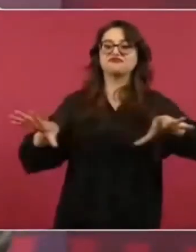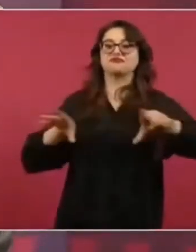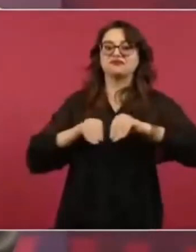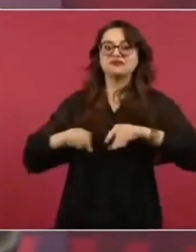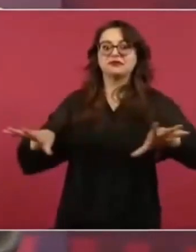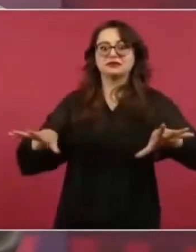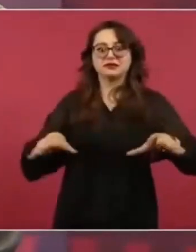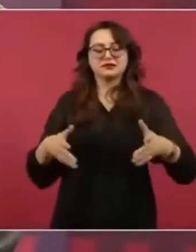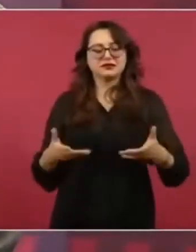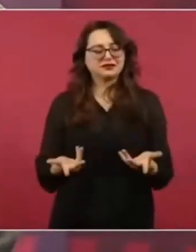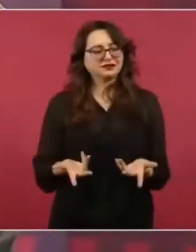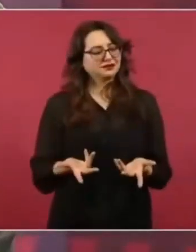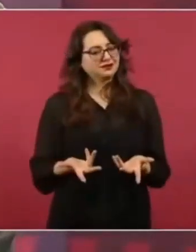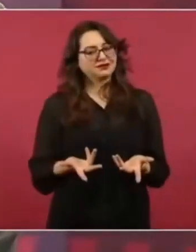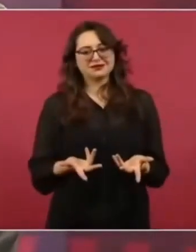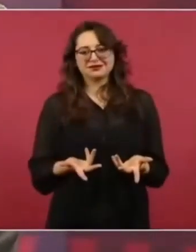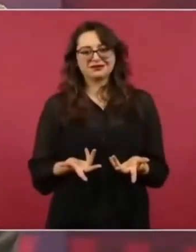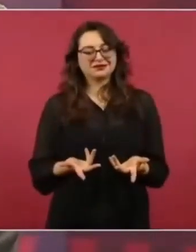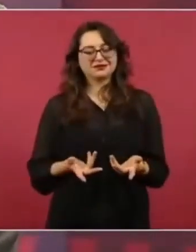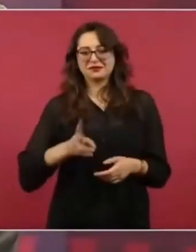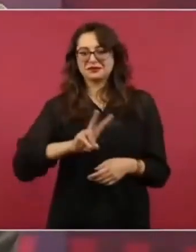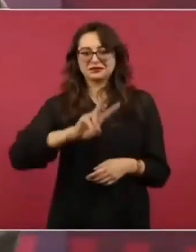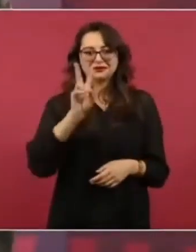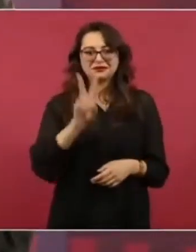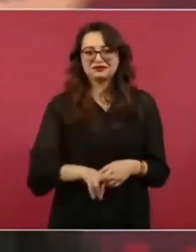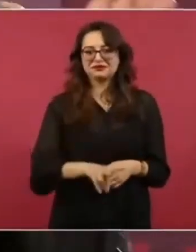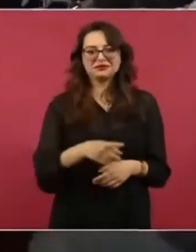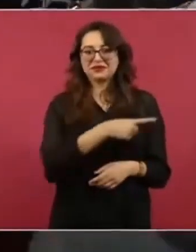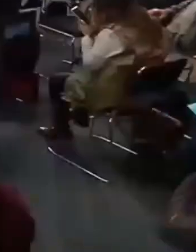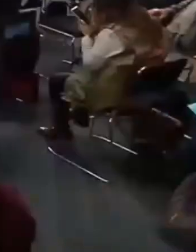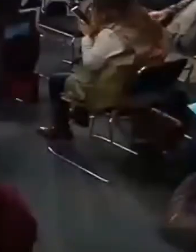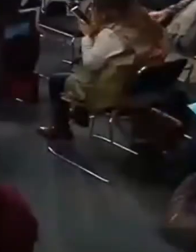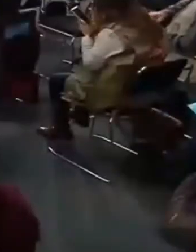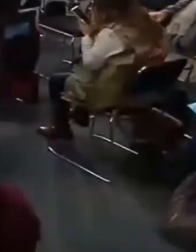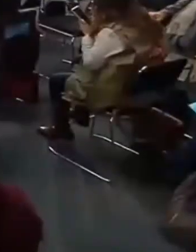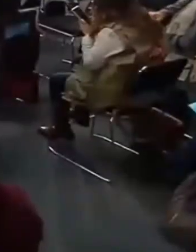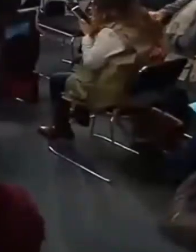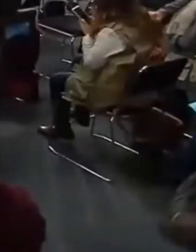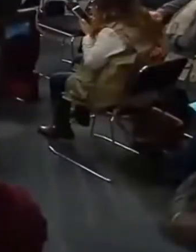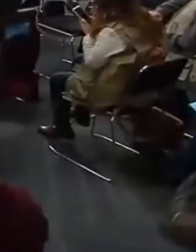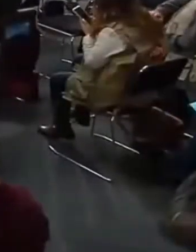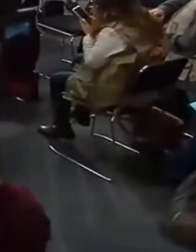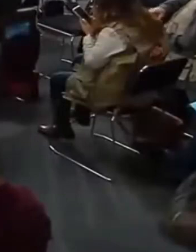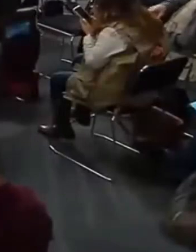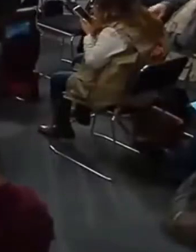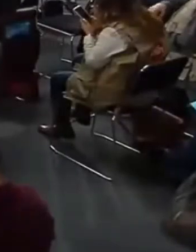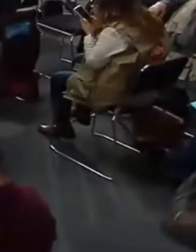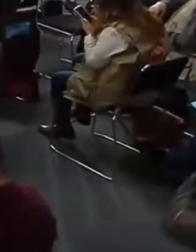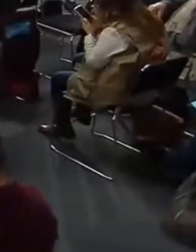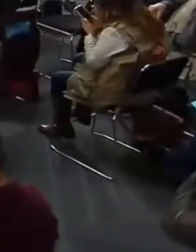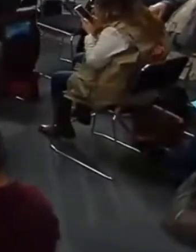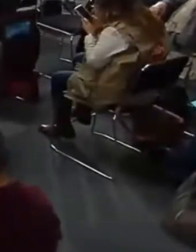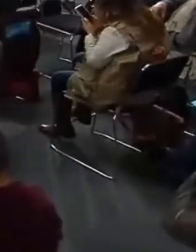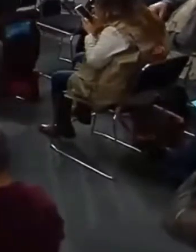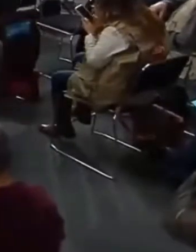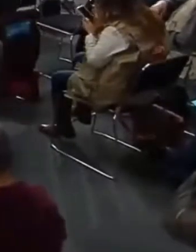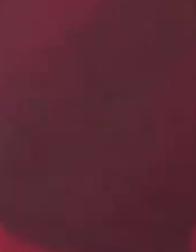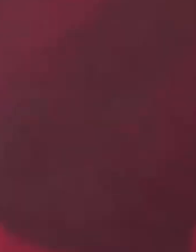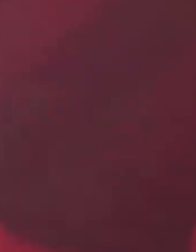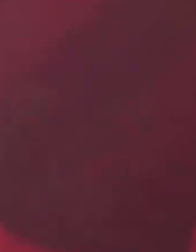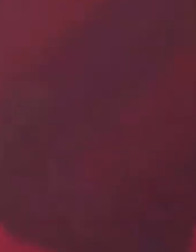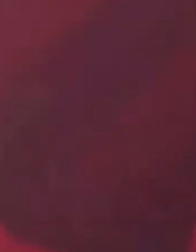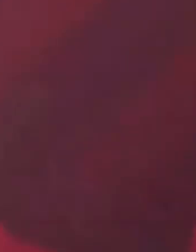no hay más que manipulación.